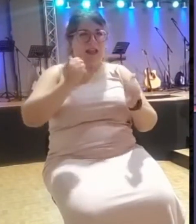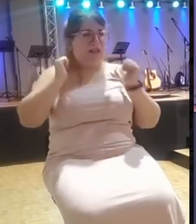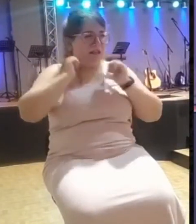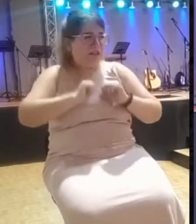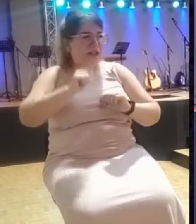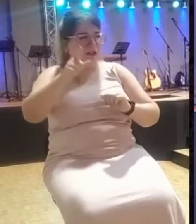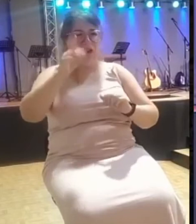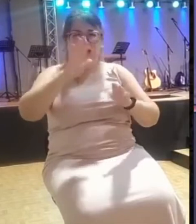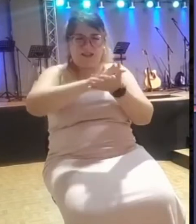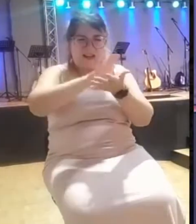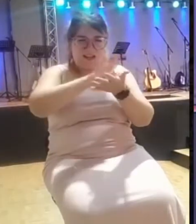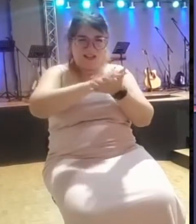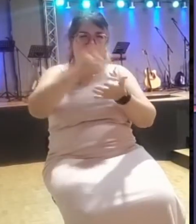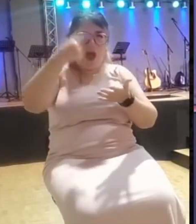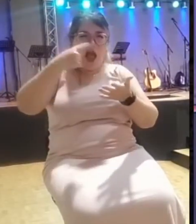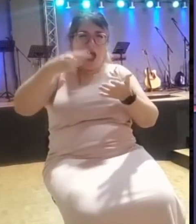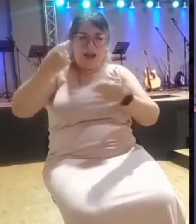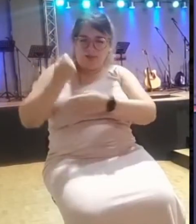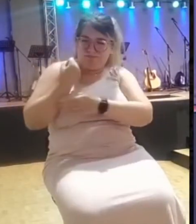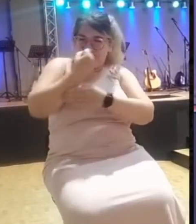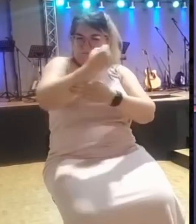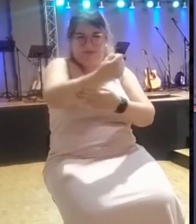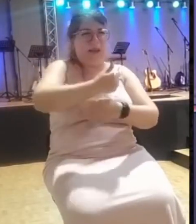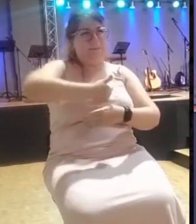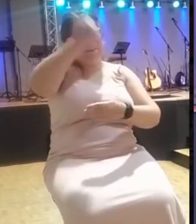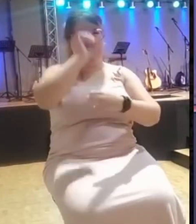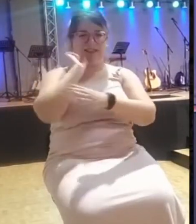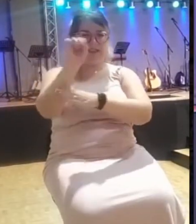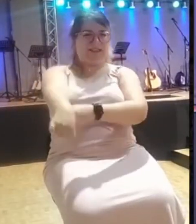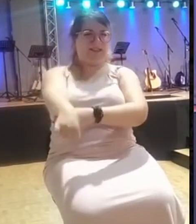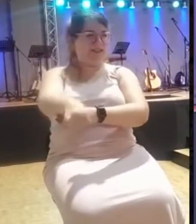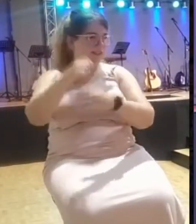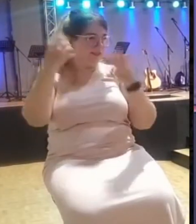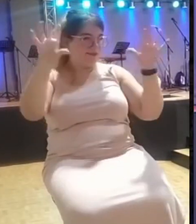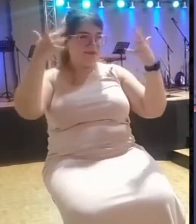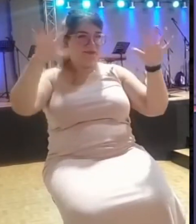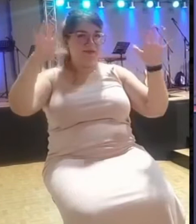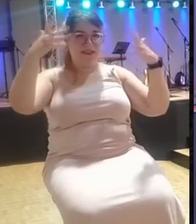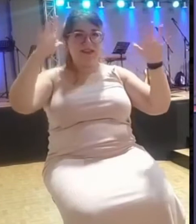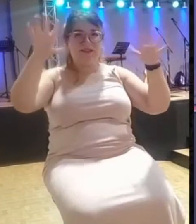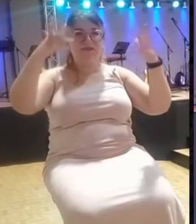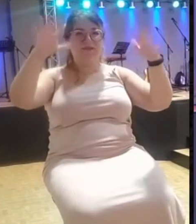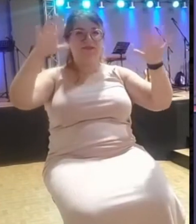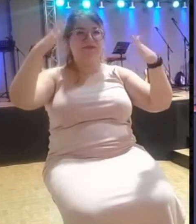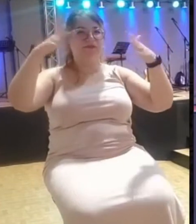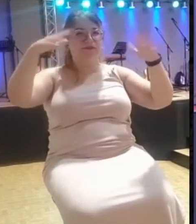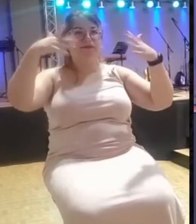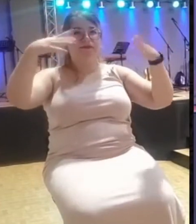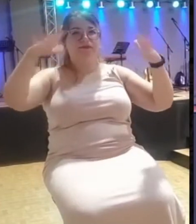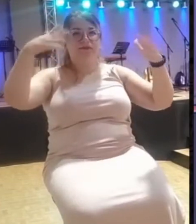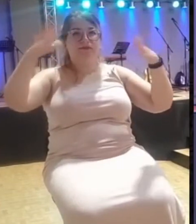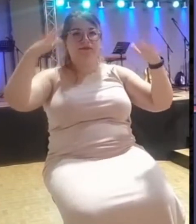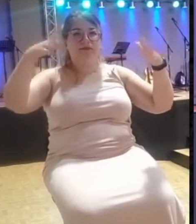nosotros que los que están con ellos. Da un aplauso al Señor. Padre Santo de la gloria, viva la fe en el nombre de Jesús de Nazaret